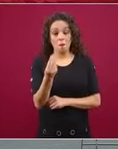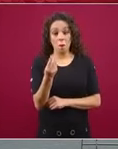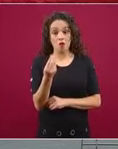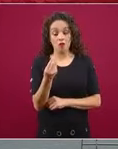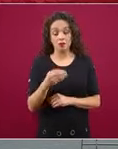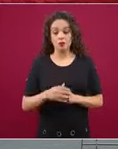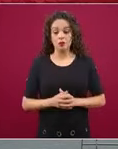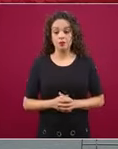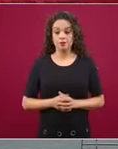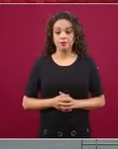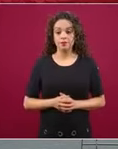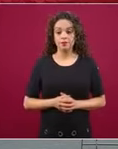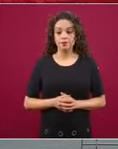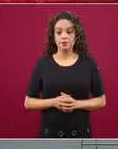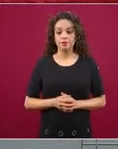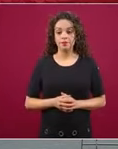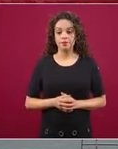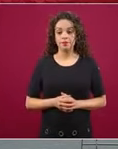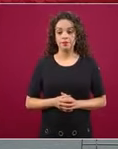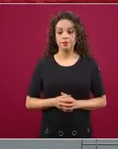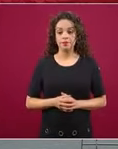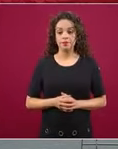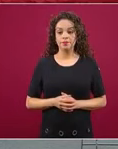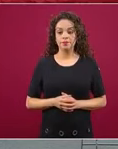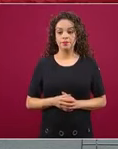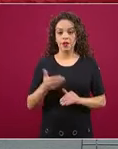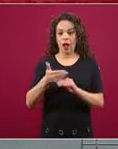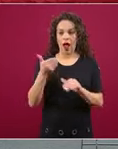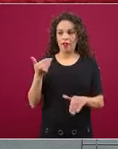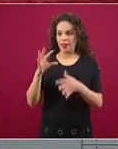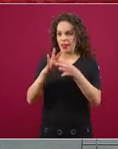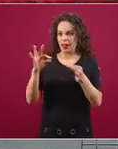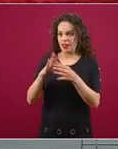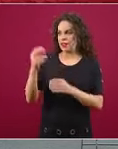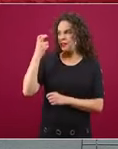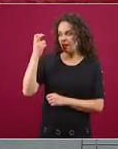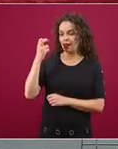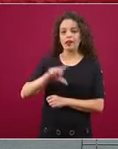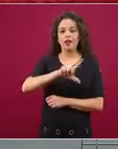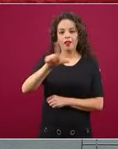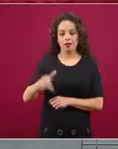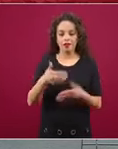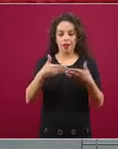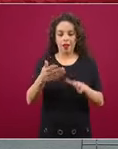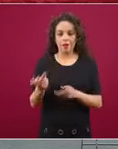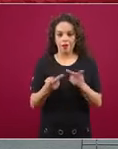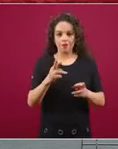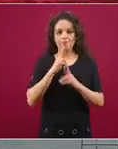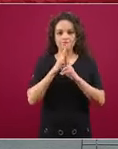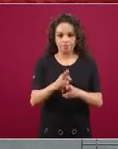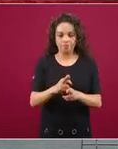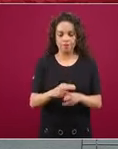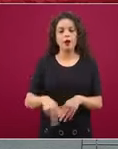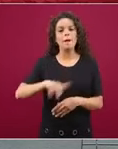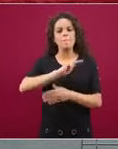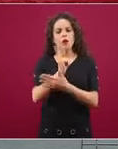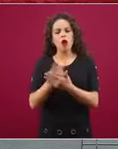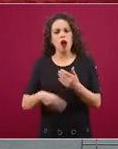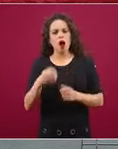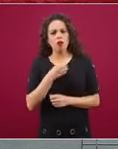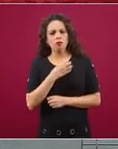uso o el espacio a los medios de comunicación de cómo los programas del bienestar han venido impactando